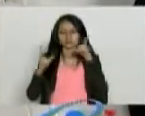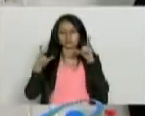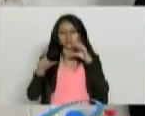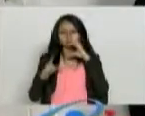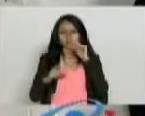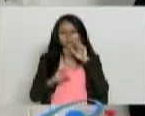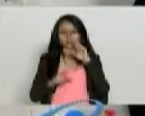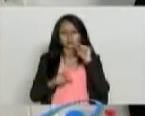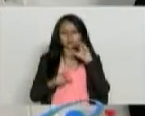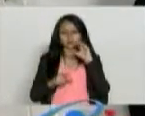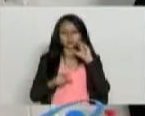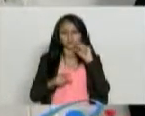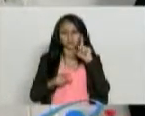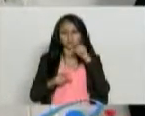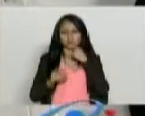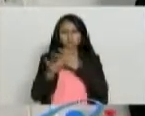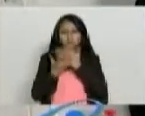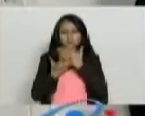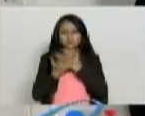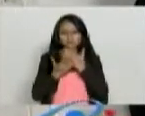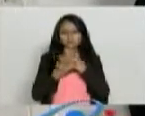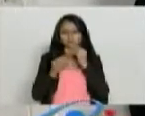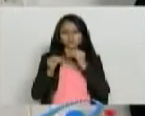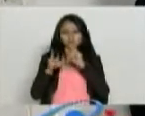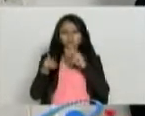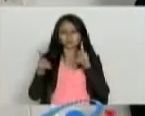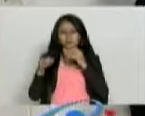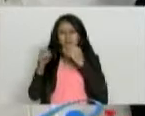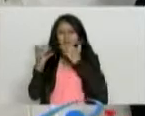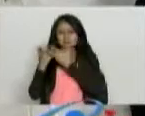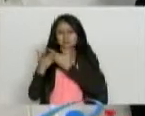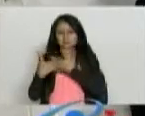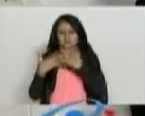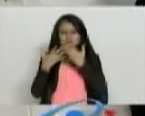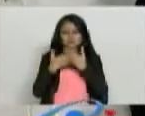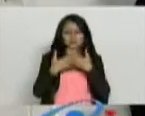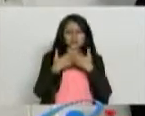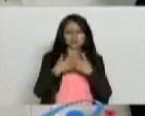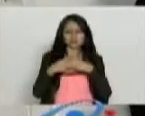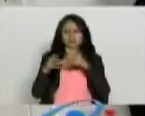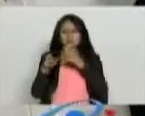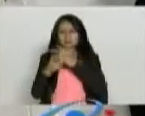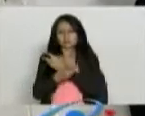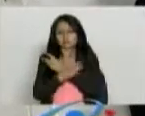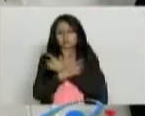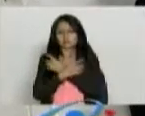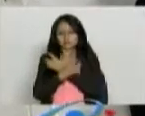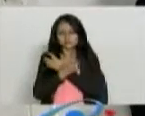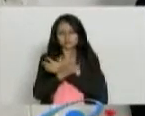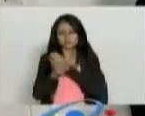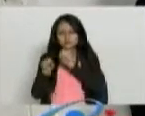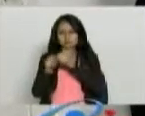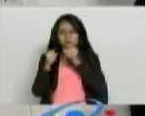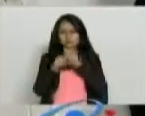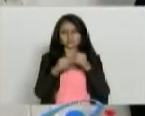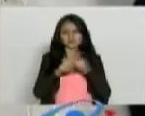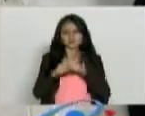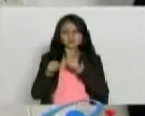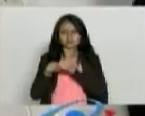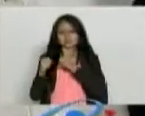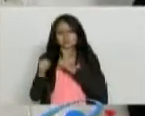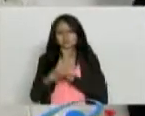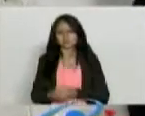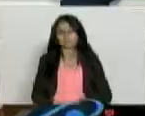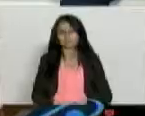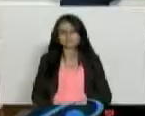Porque contó una realidad muy triste. Entidades que le han hecho mucho daño. Mucho daño a la medicina mal llamada alternativa. No sé si usted lo vio.